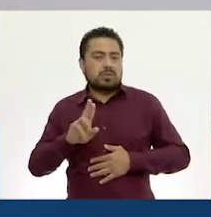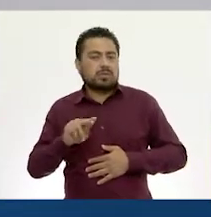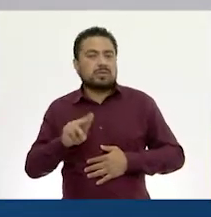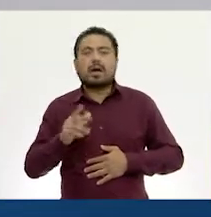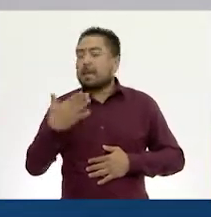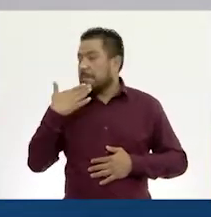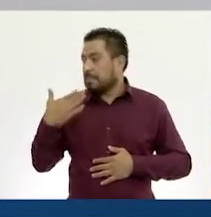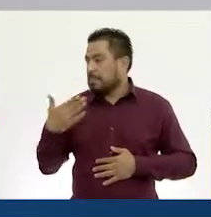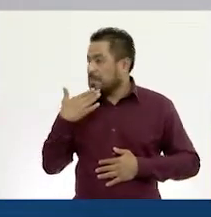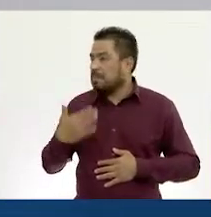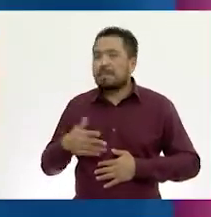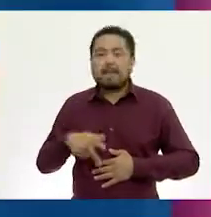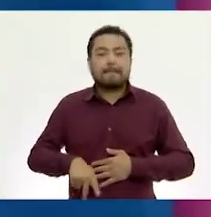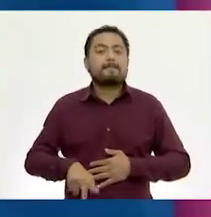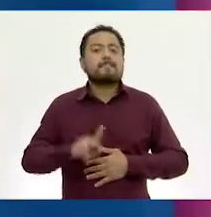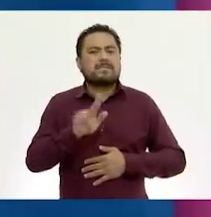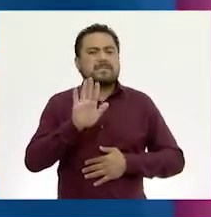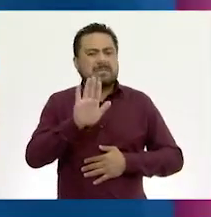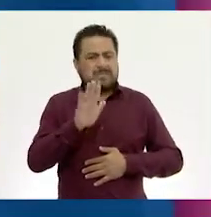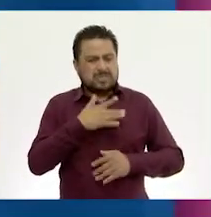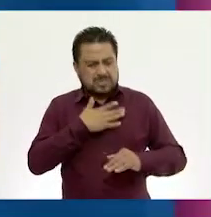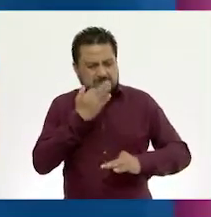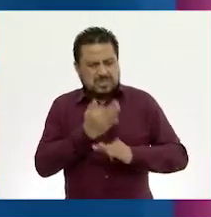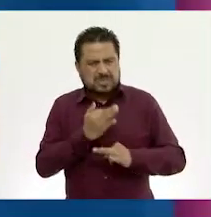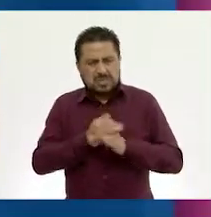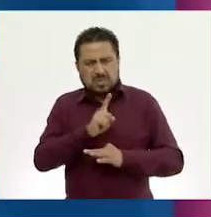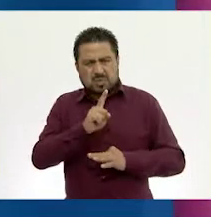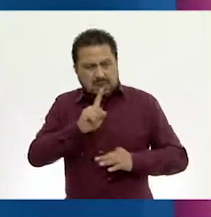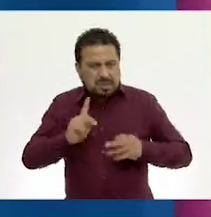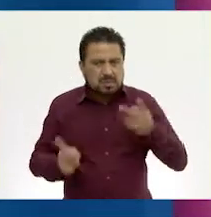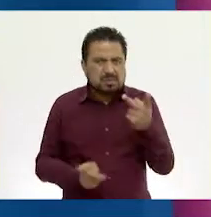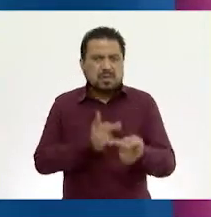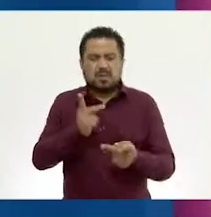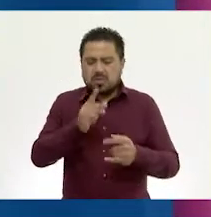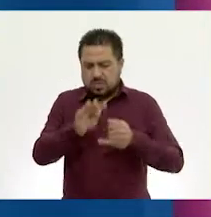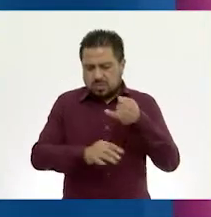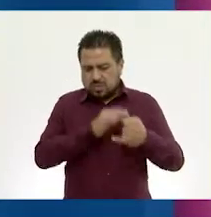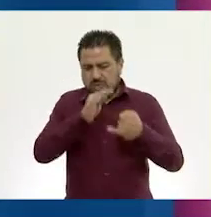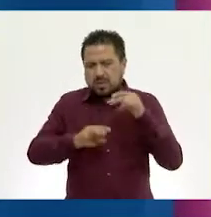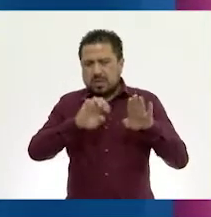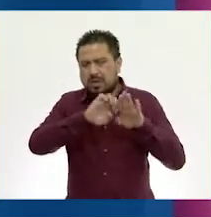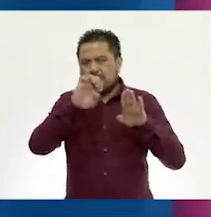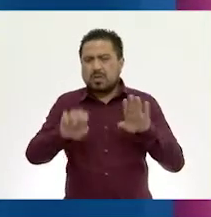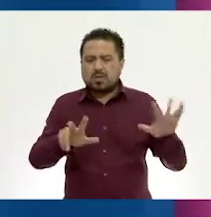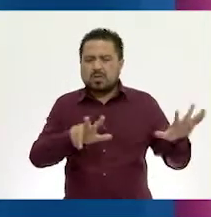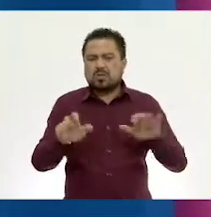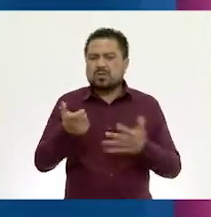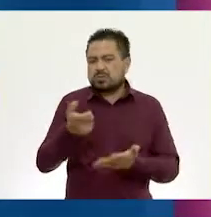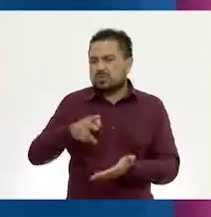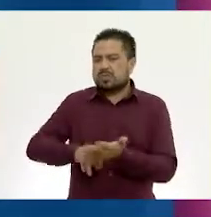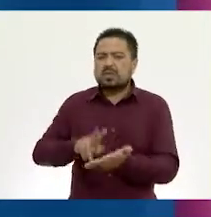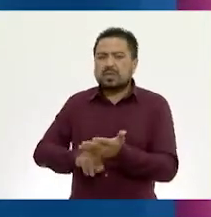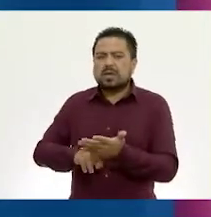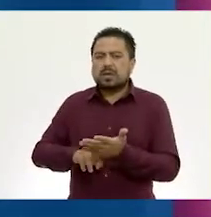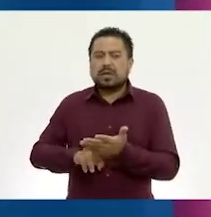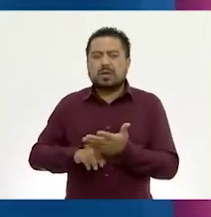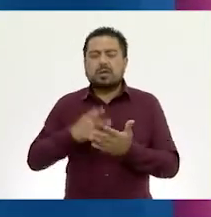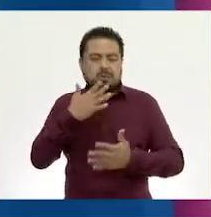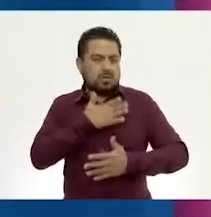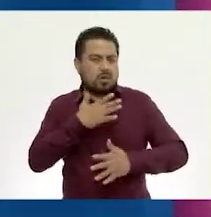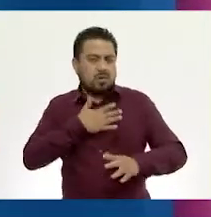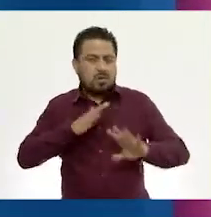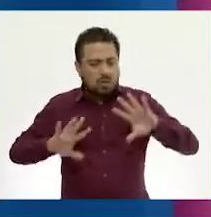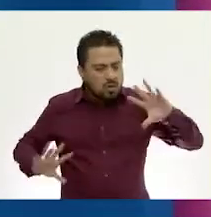Muy bien. Pero Gaby, yo todavía tengo una pregunta. En el último ejemplo, 800 pesos era nuestro